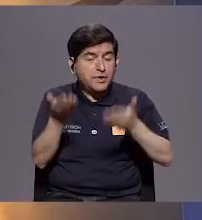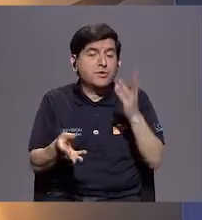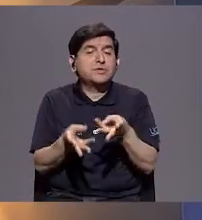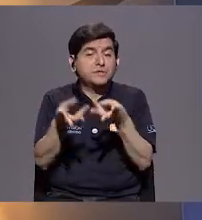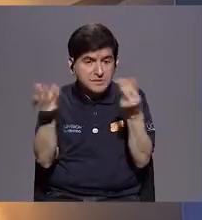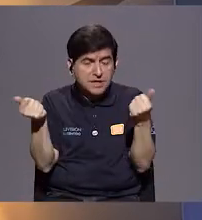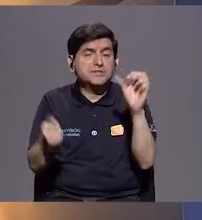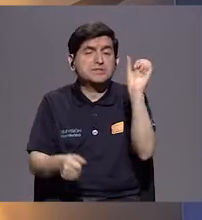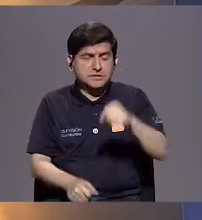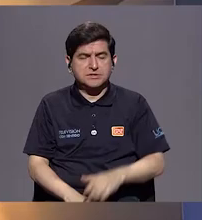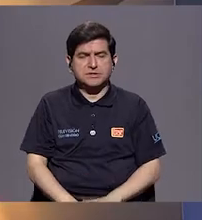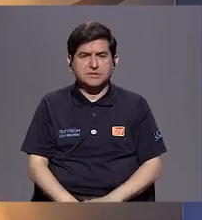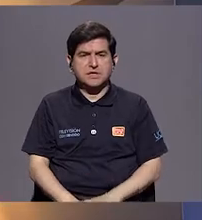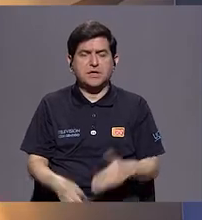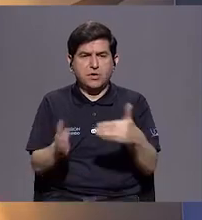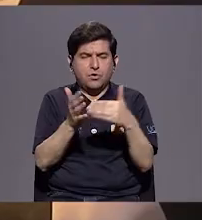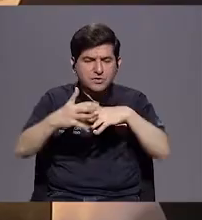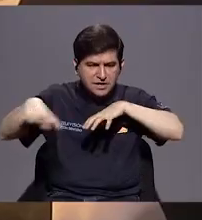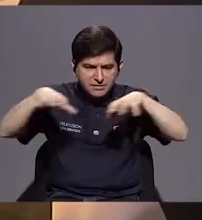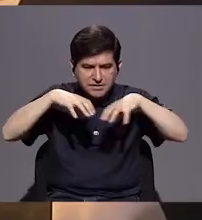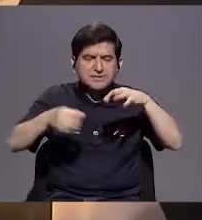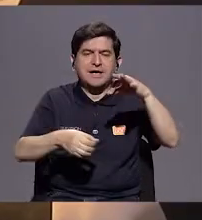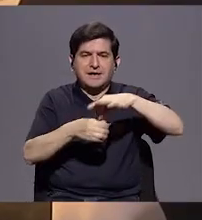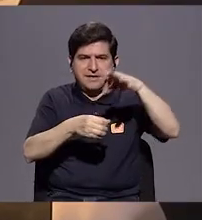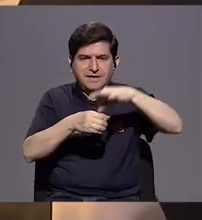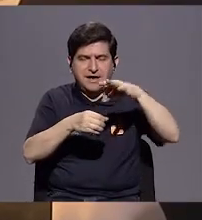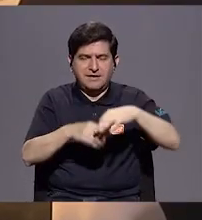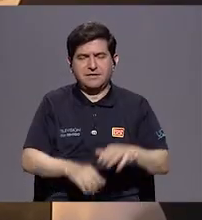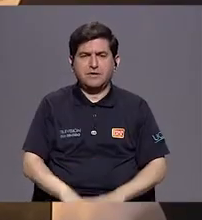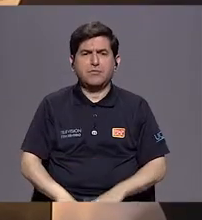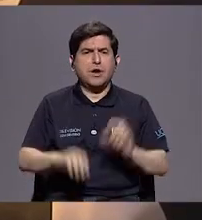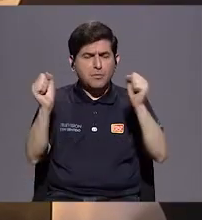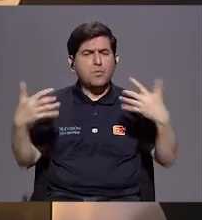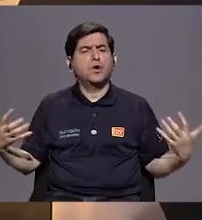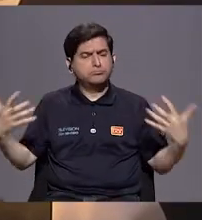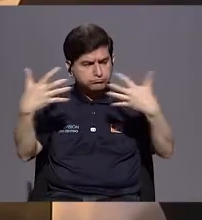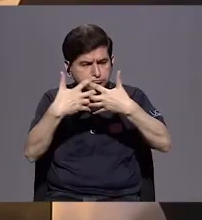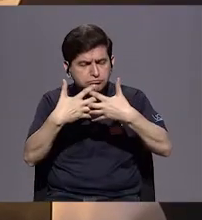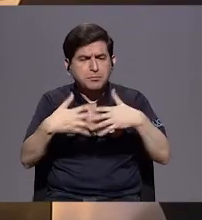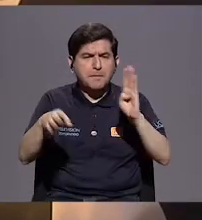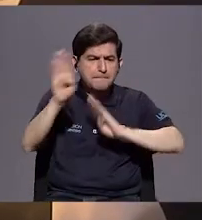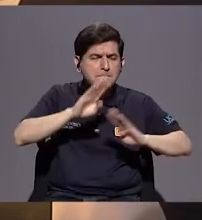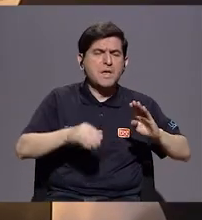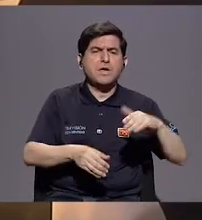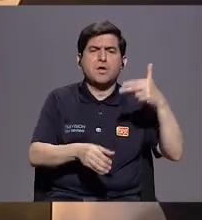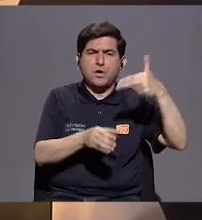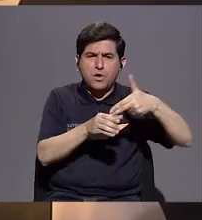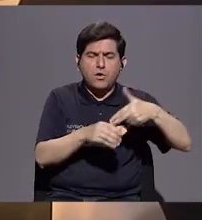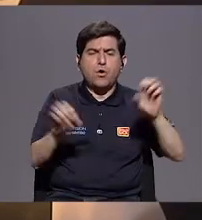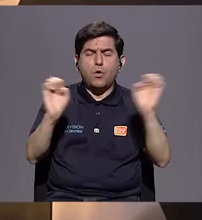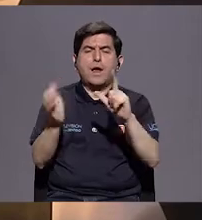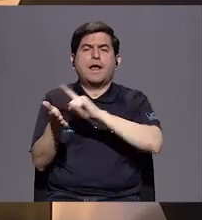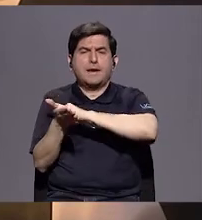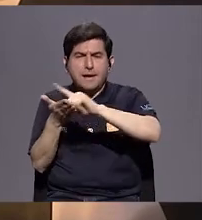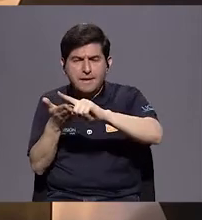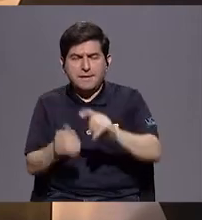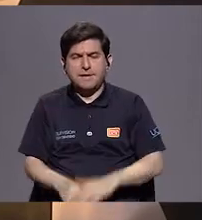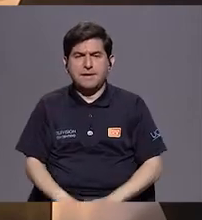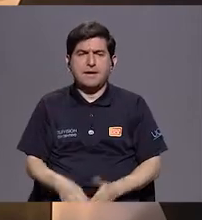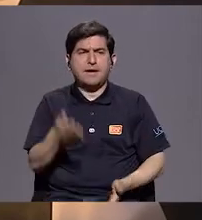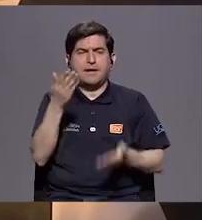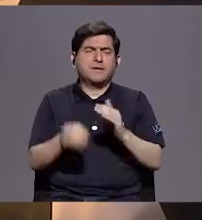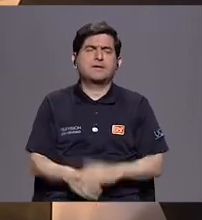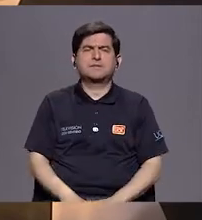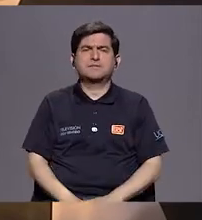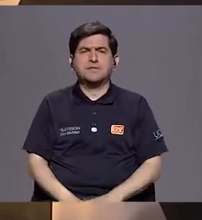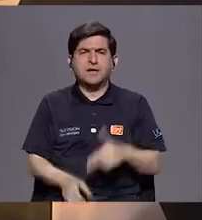una solución para reactivar el sector agrícola. Pero pueden ser complementarios, ¿verdad? Biocombustibles, energías limpias y combustibles un poco